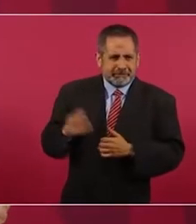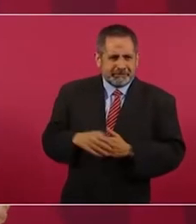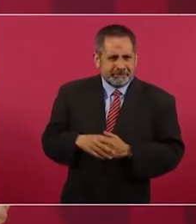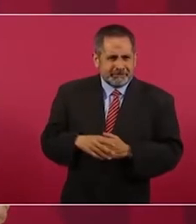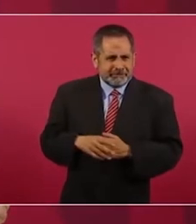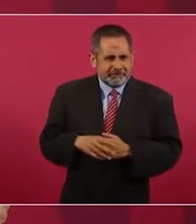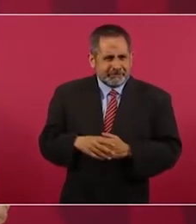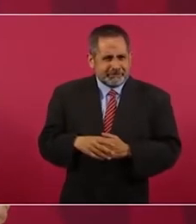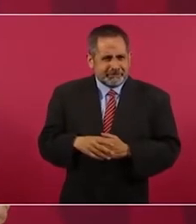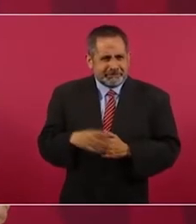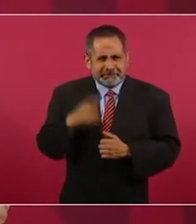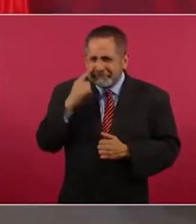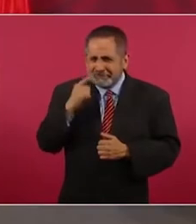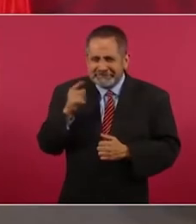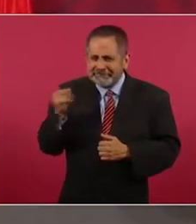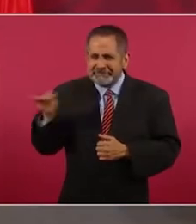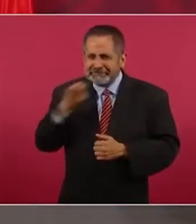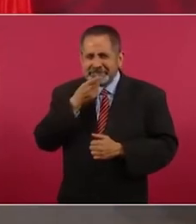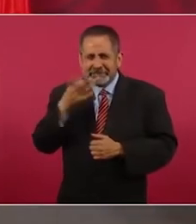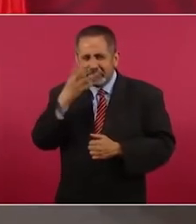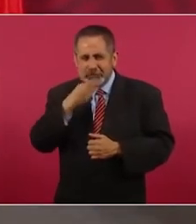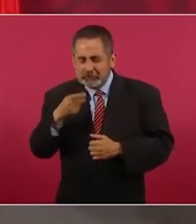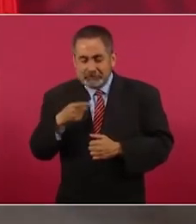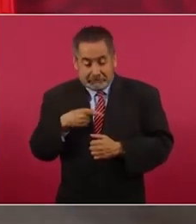atractivos, me traje uno que encontré.